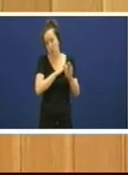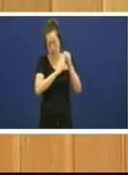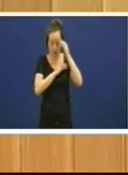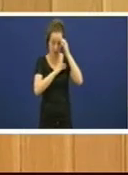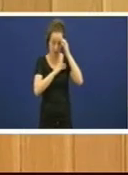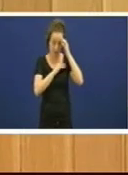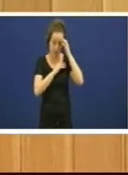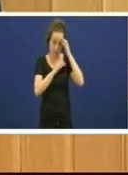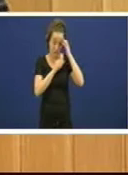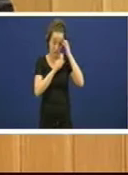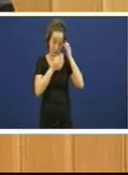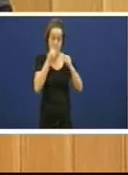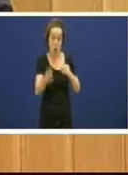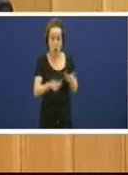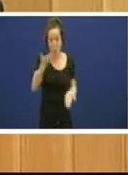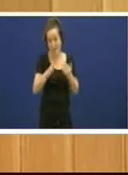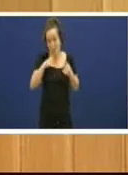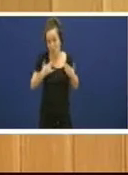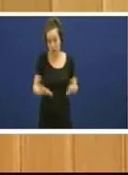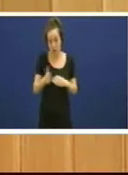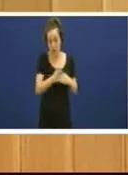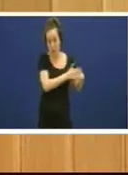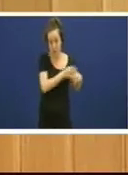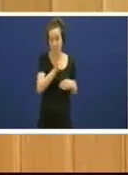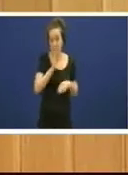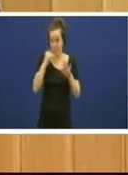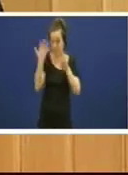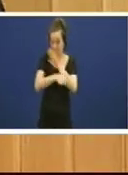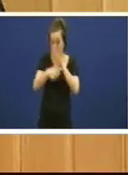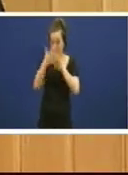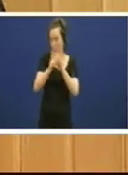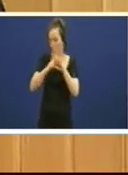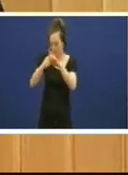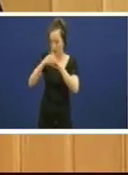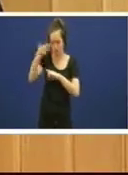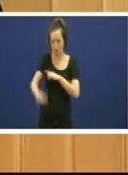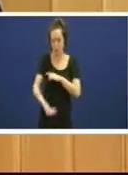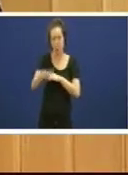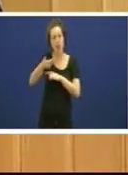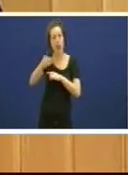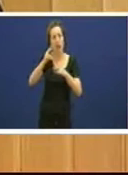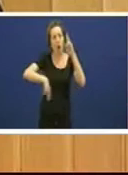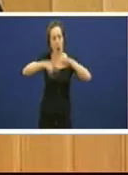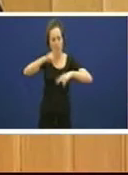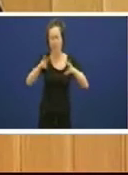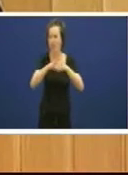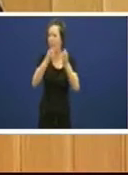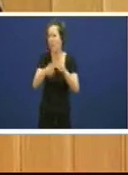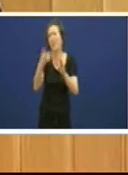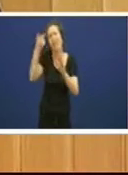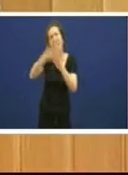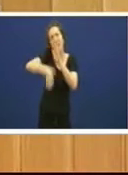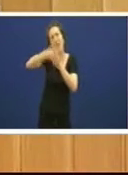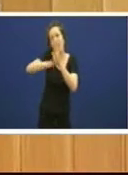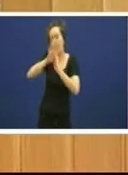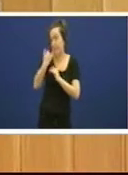actualidade Ben dito todo isto e compartindo a importancia que ten a obra social que non vou describir porque se afixeron os dois portavoces que me precederon no